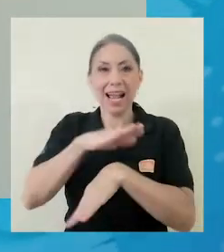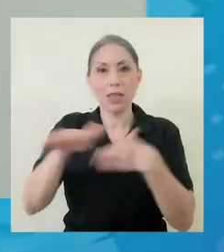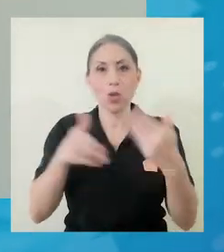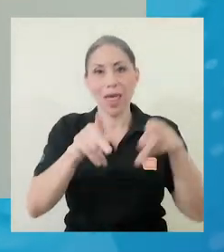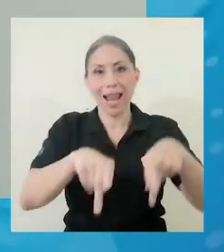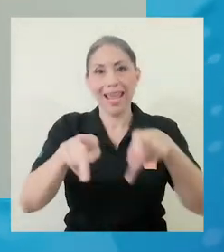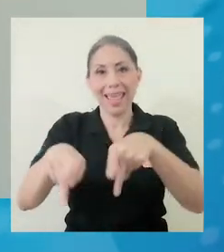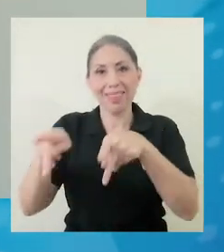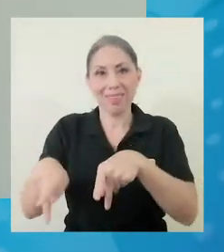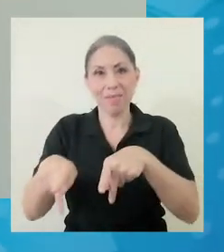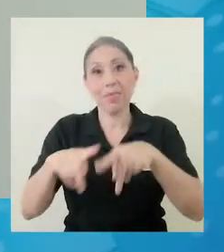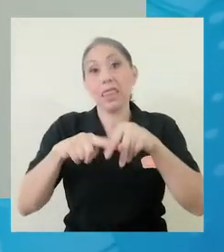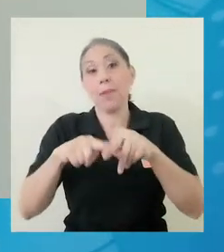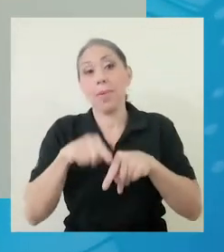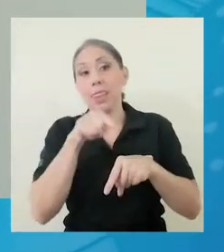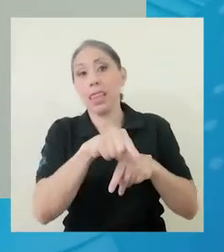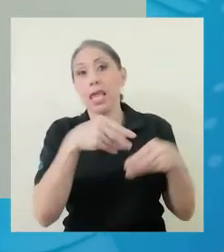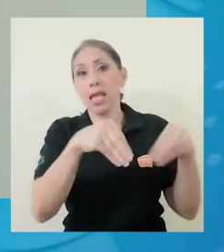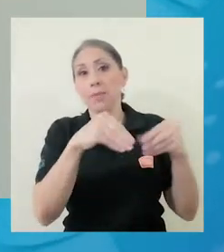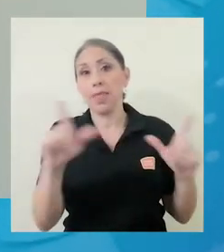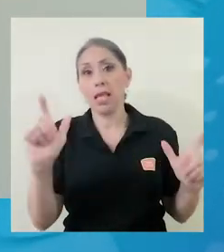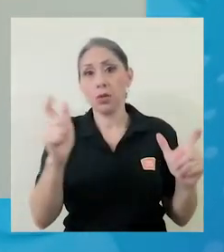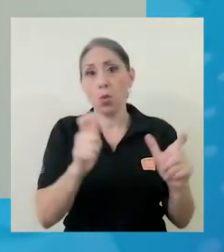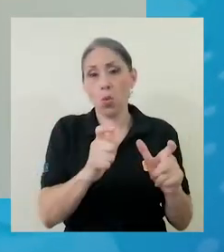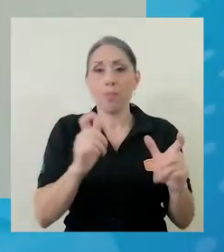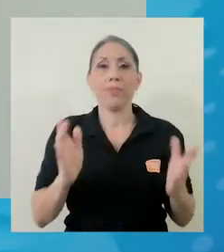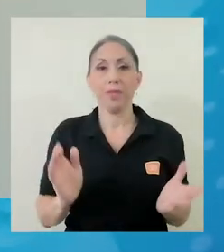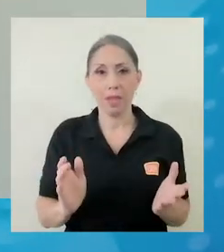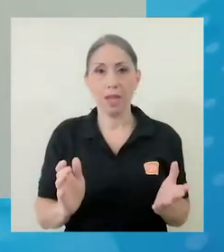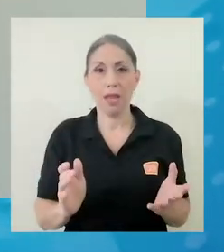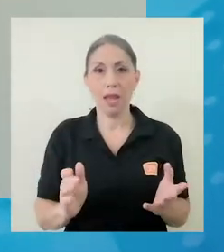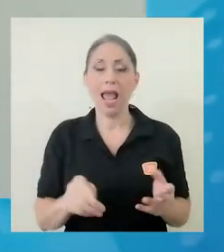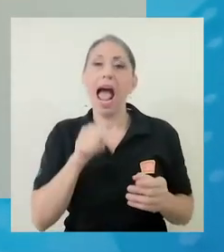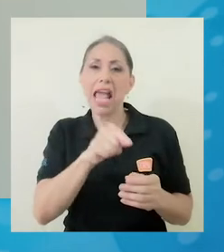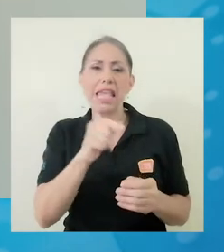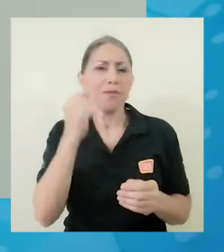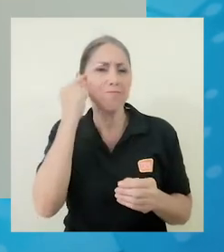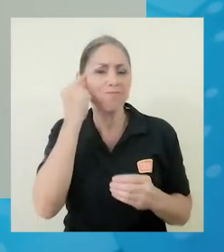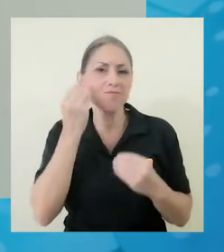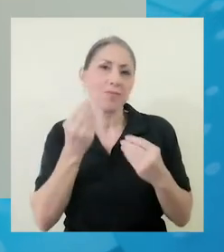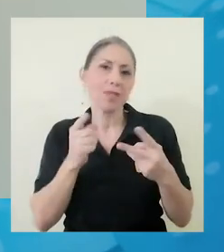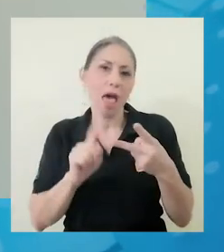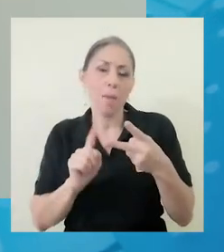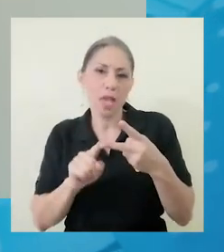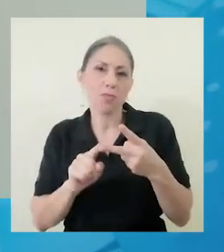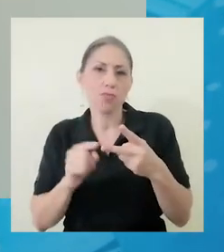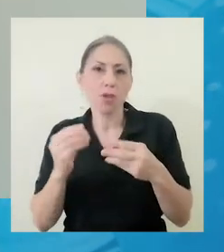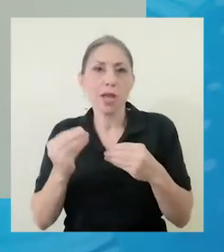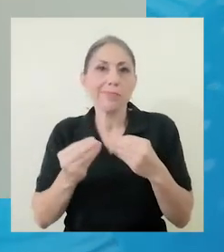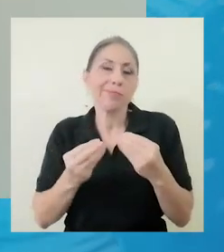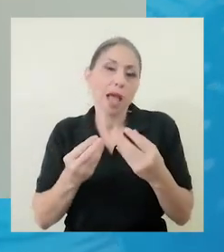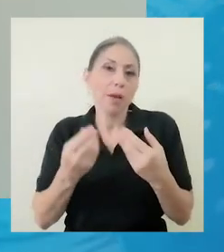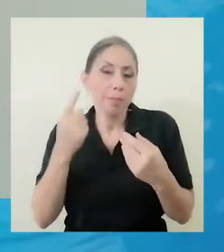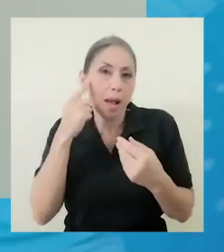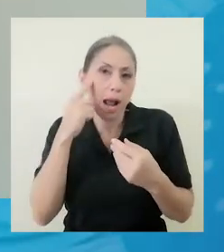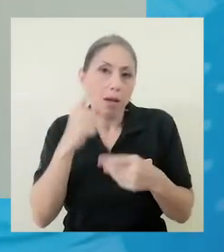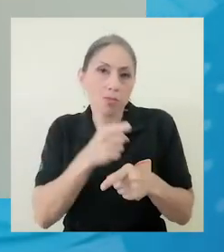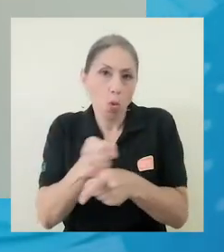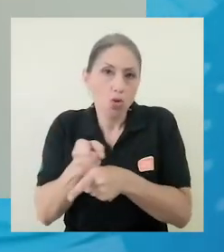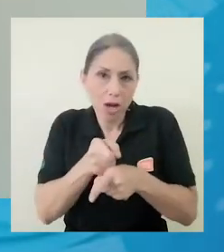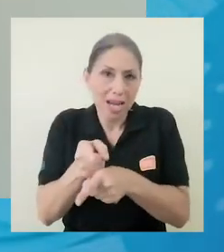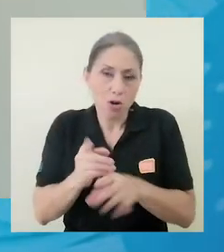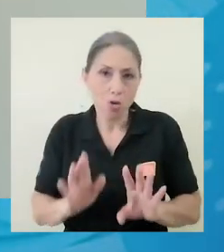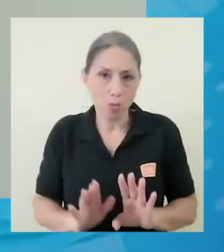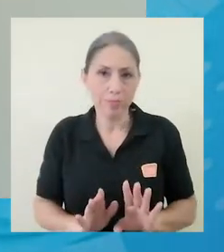echan a la gente según su reducción en ventas, ¿verdad? Y ahí hacemos una estimación también para corregirlo, ¿verdad?